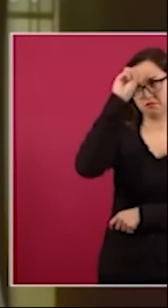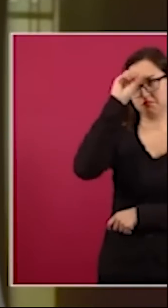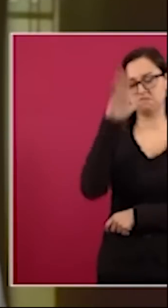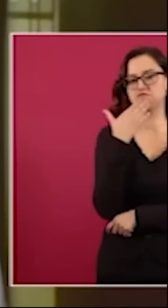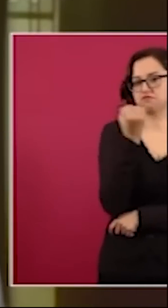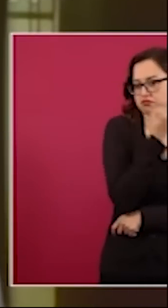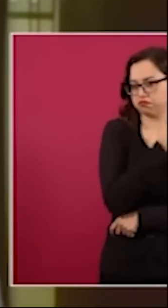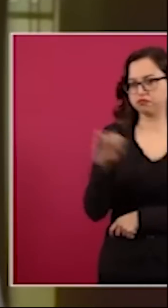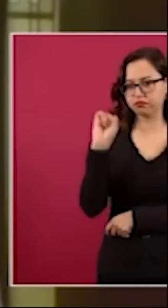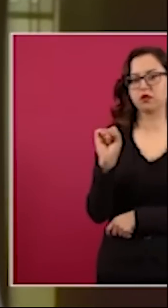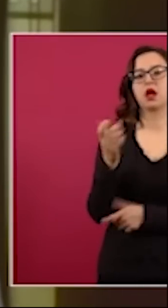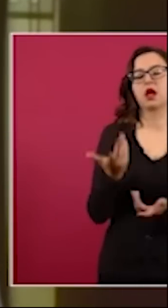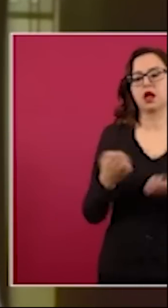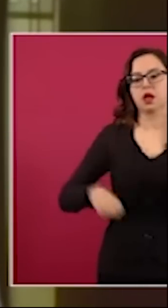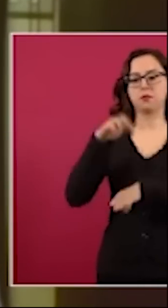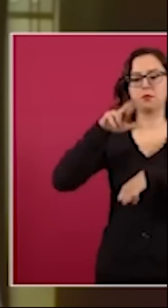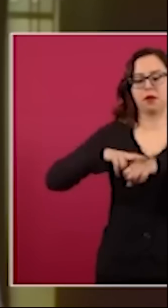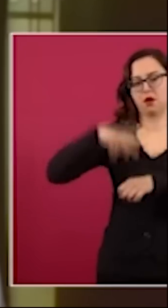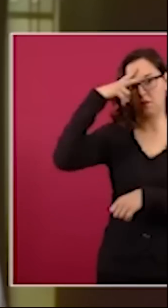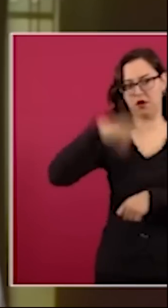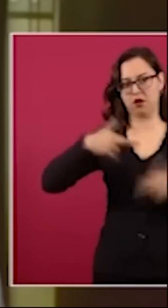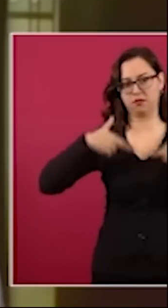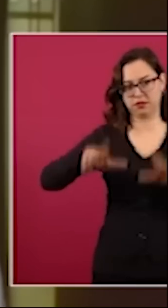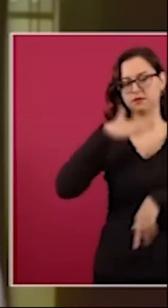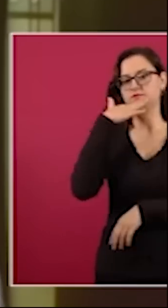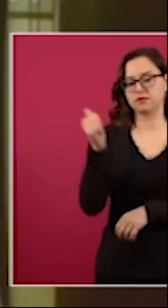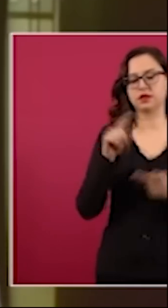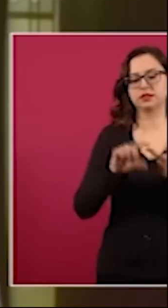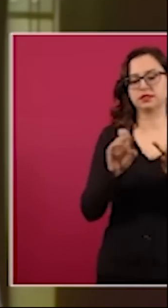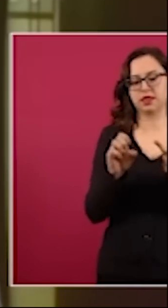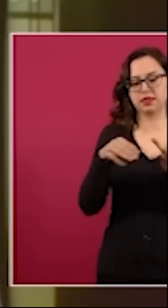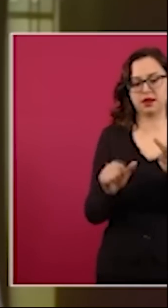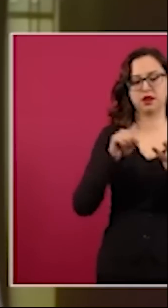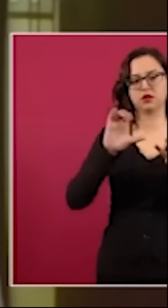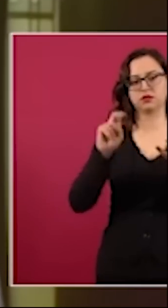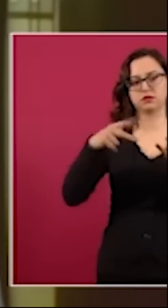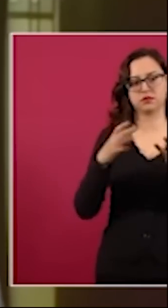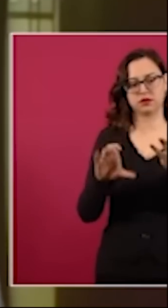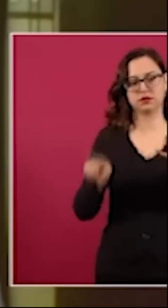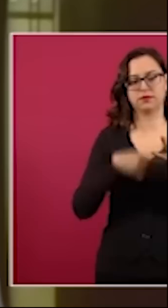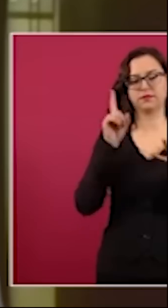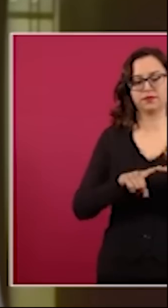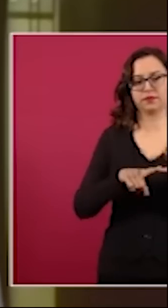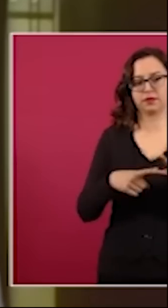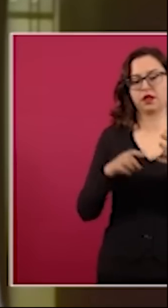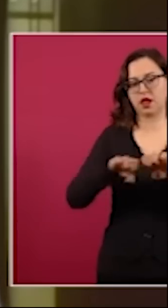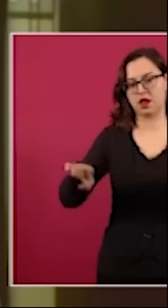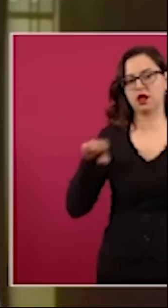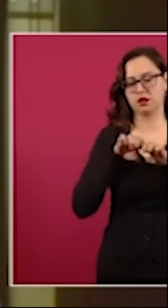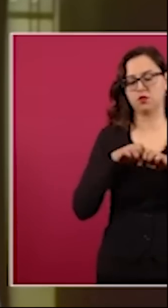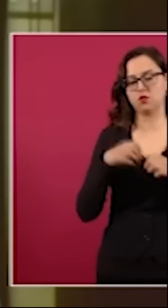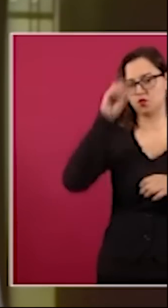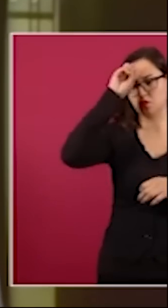participó el embajador de México en Alemania la Sedena la coordinación nacional de protección civil y el equipo técnico asesor que